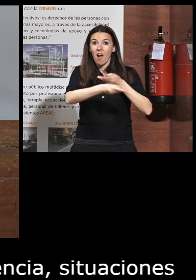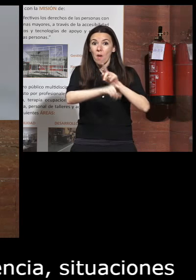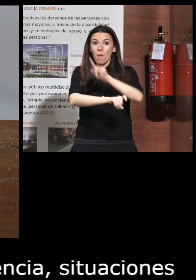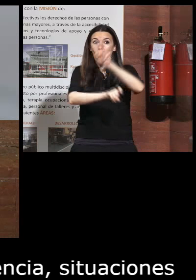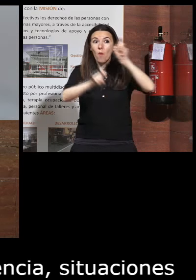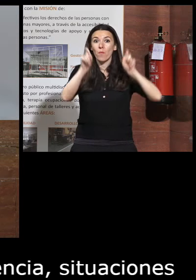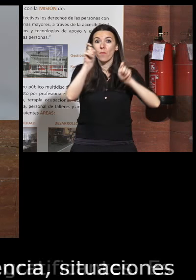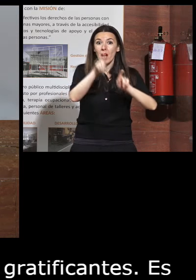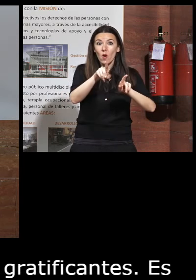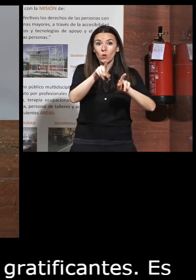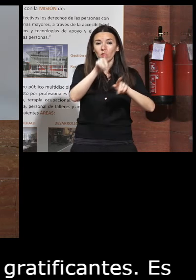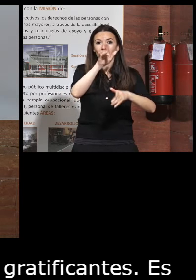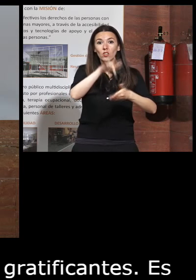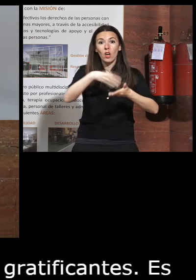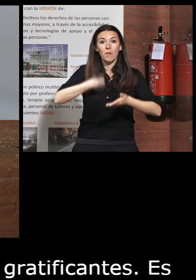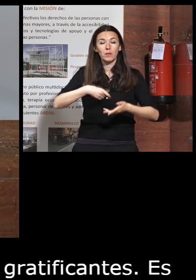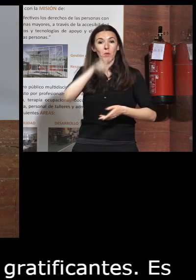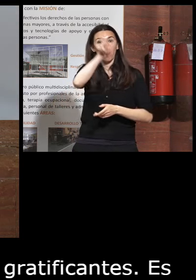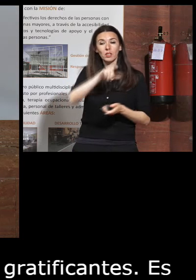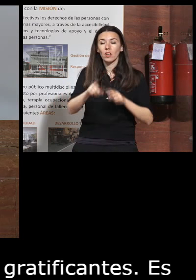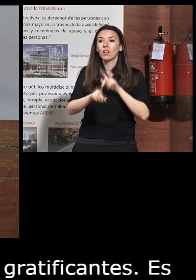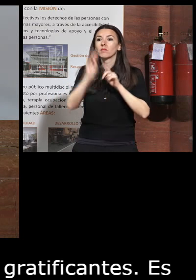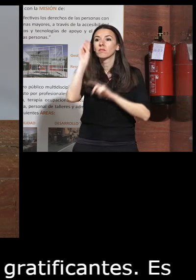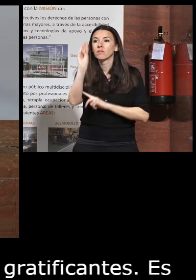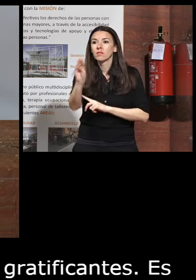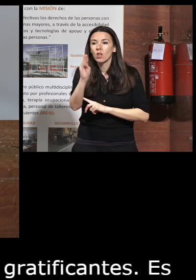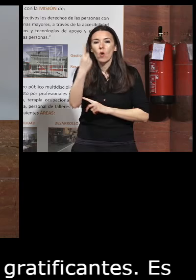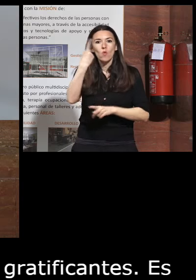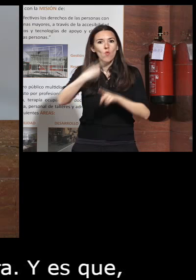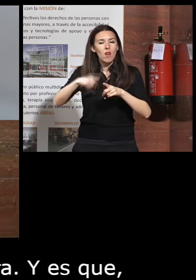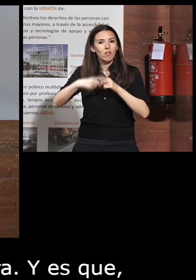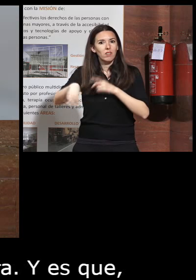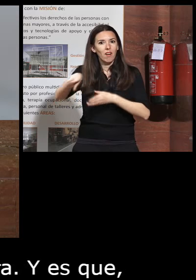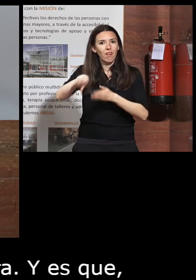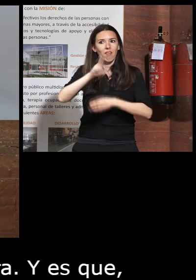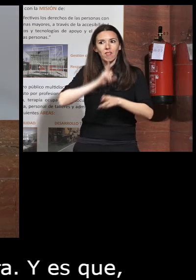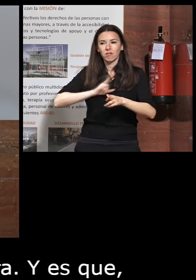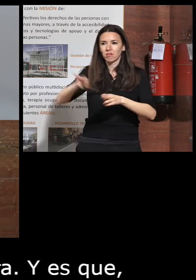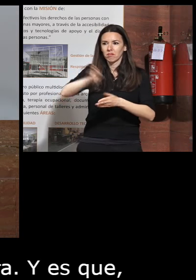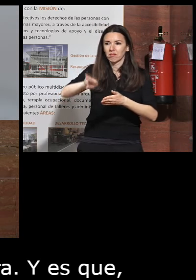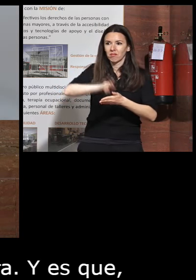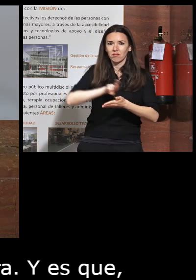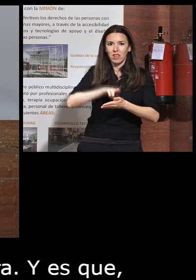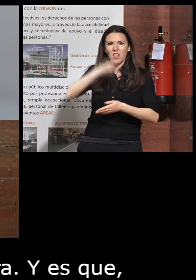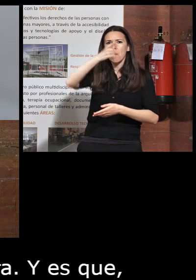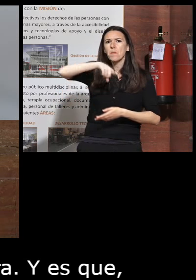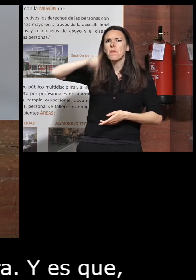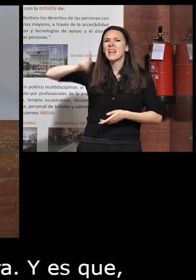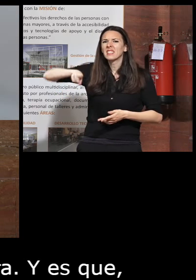se encontraron los que la hacían con una cosa muy recurrente no una vez ni dos hablo de meses